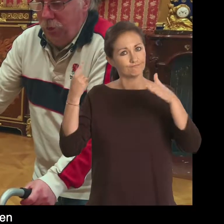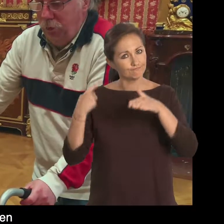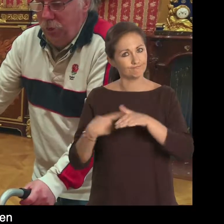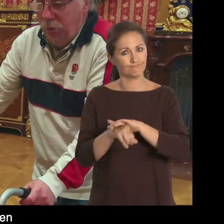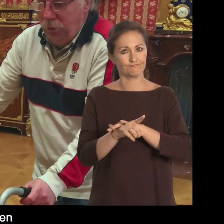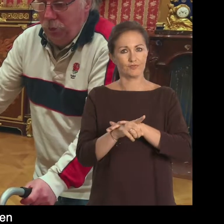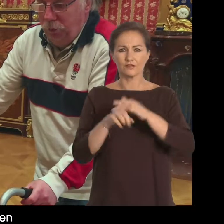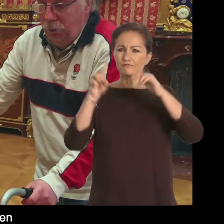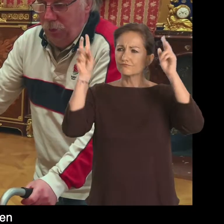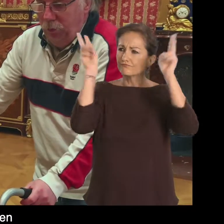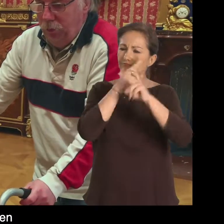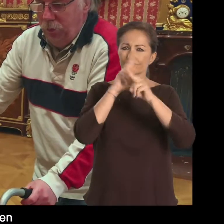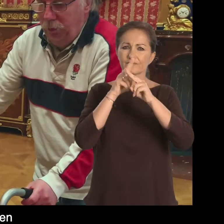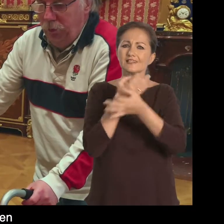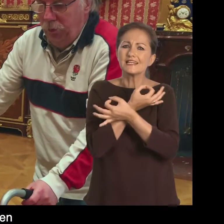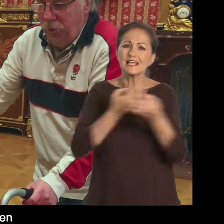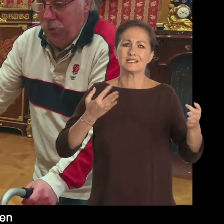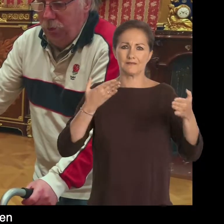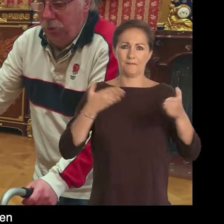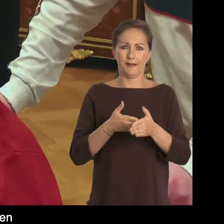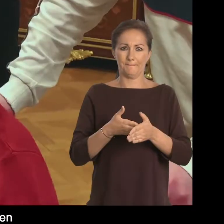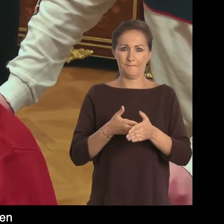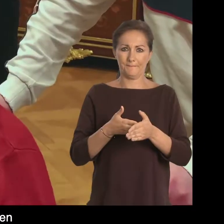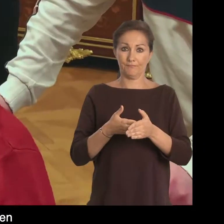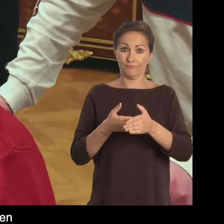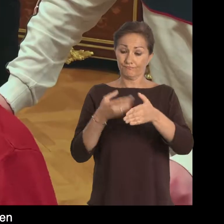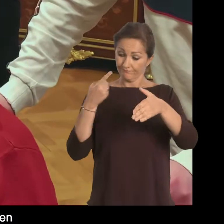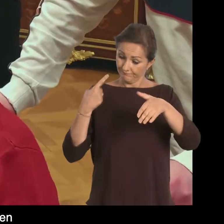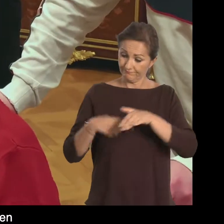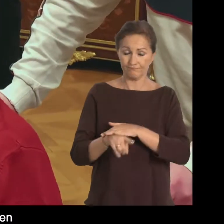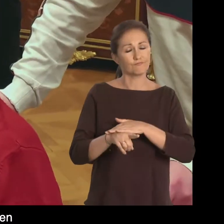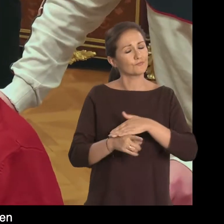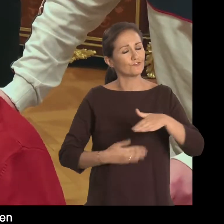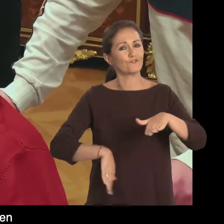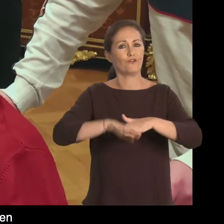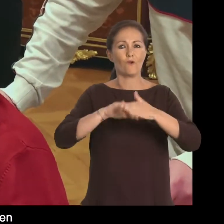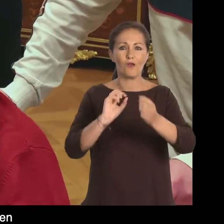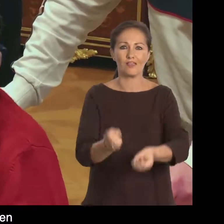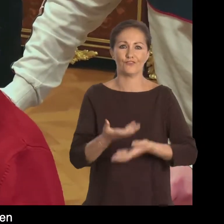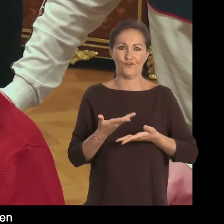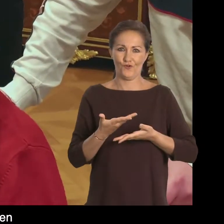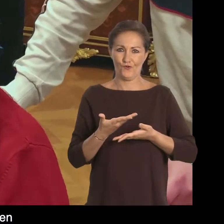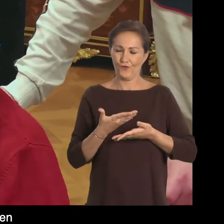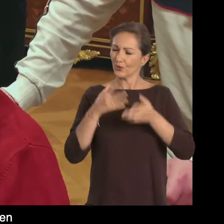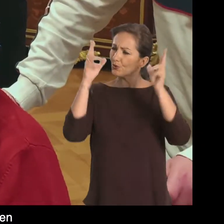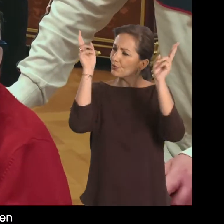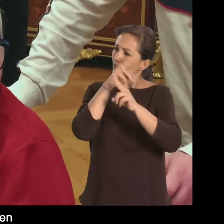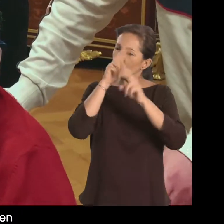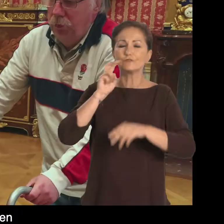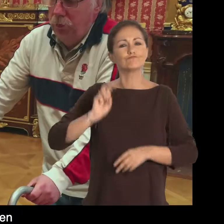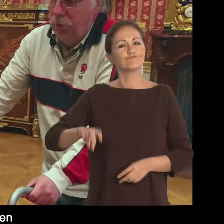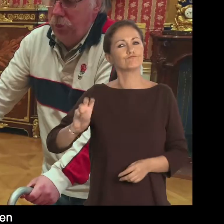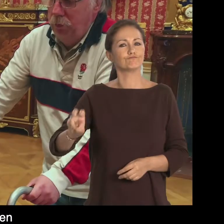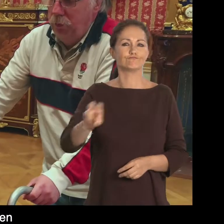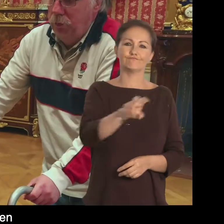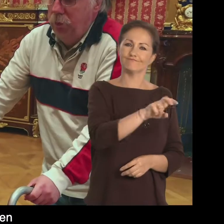porque todo mundo necesita poder ir a otros museos y